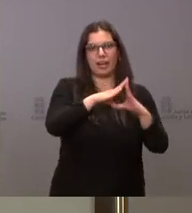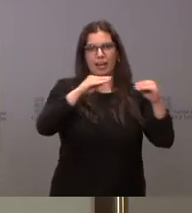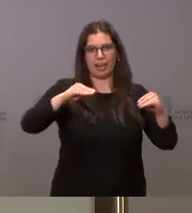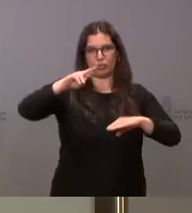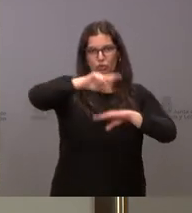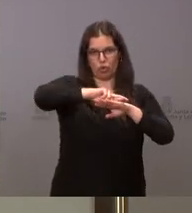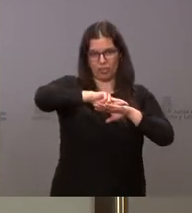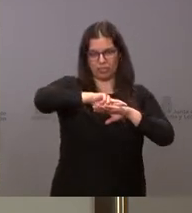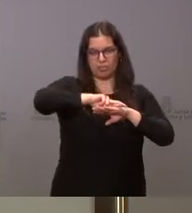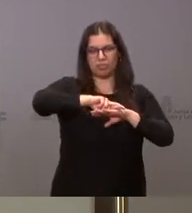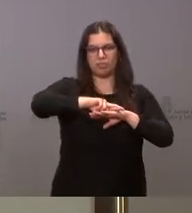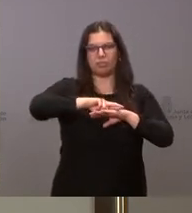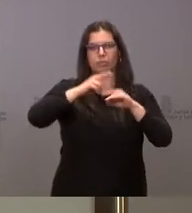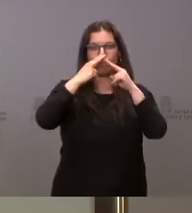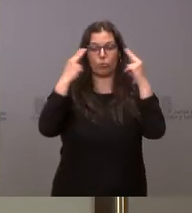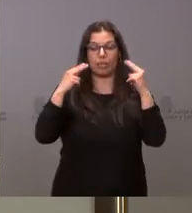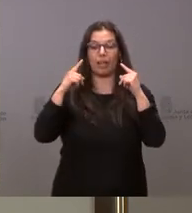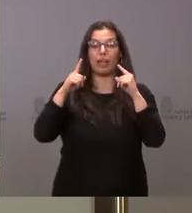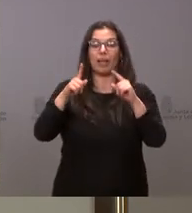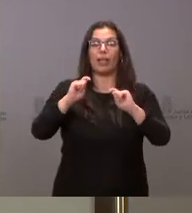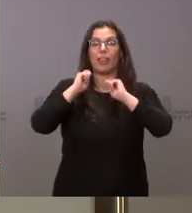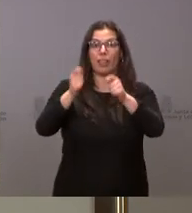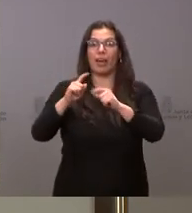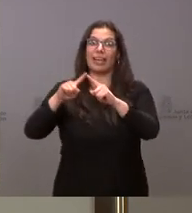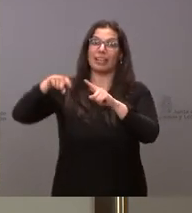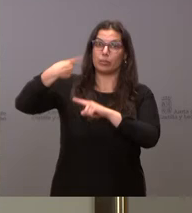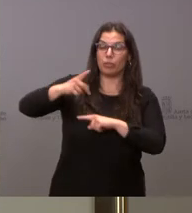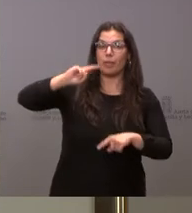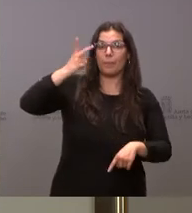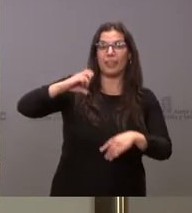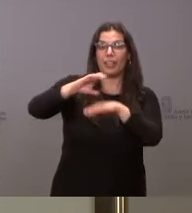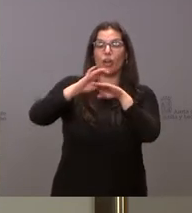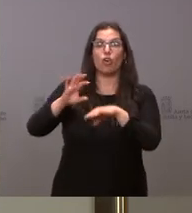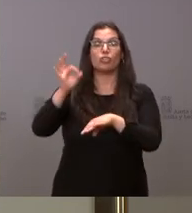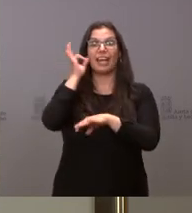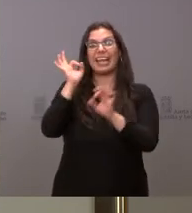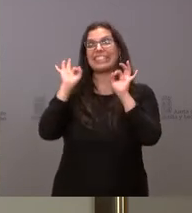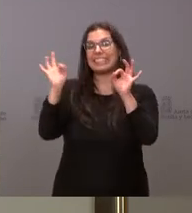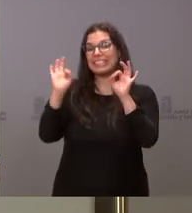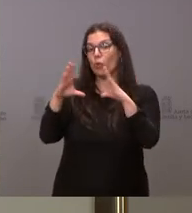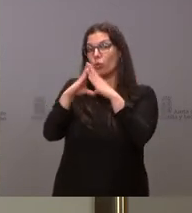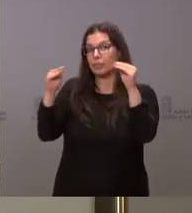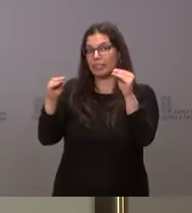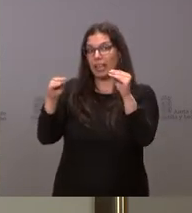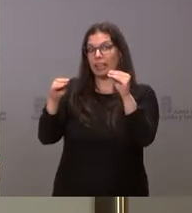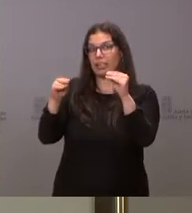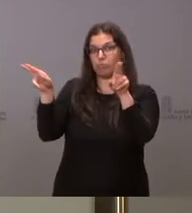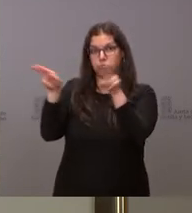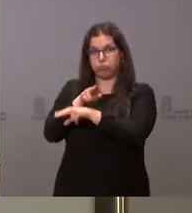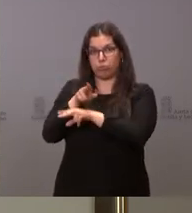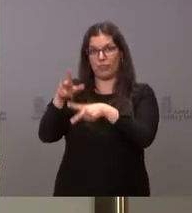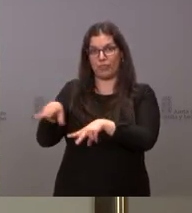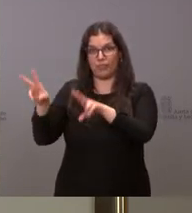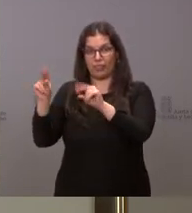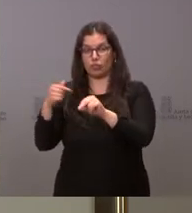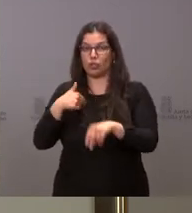que pocas horas después de esa toma se ha producido el cese de la viceconsejera de Universidades y hay un cierto estupor entre las universidades. Quería